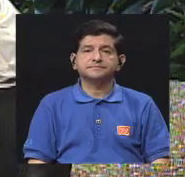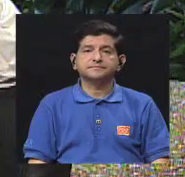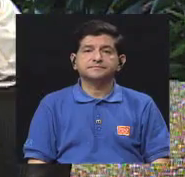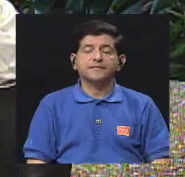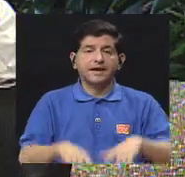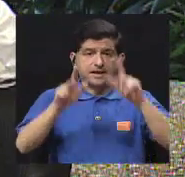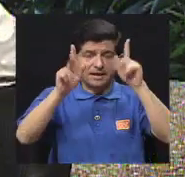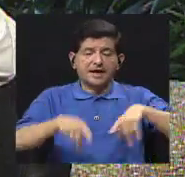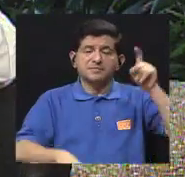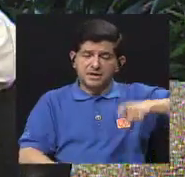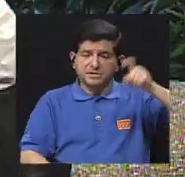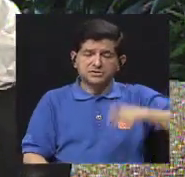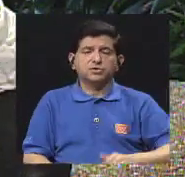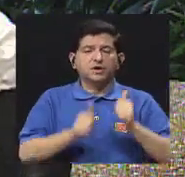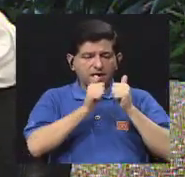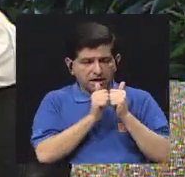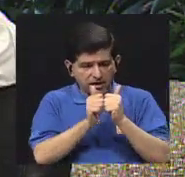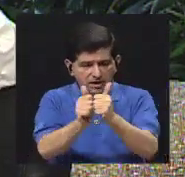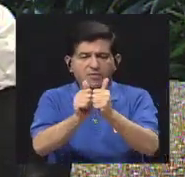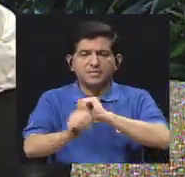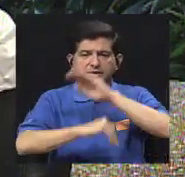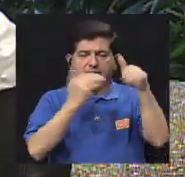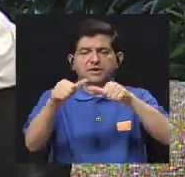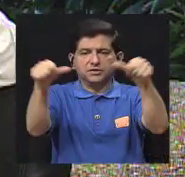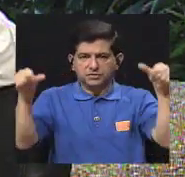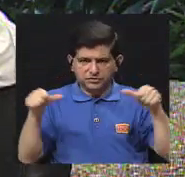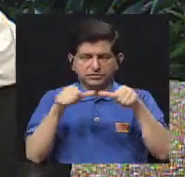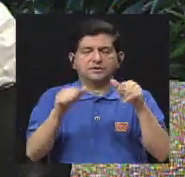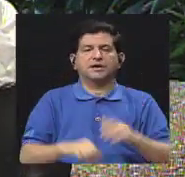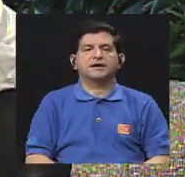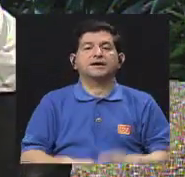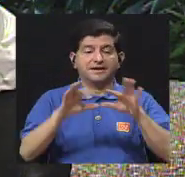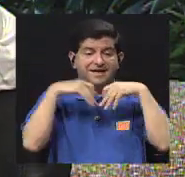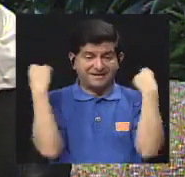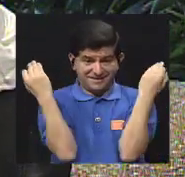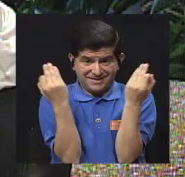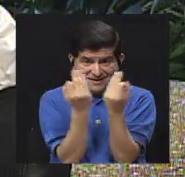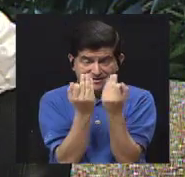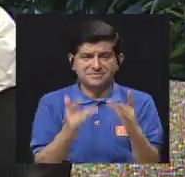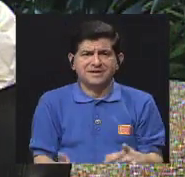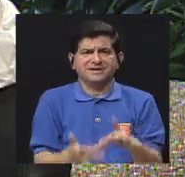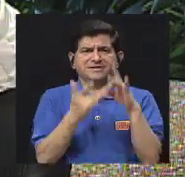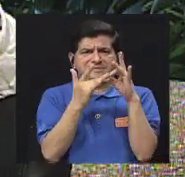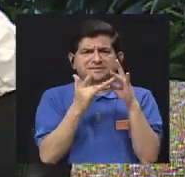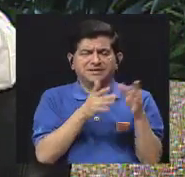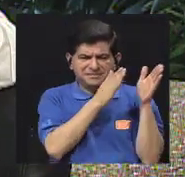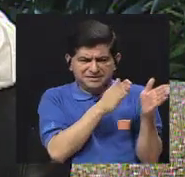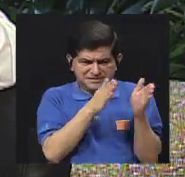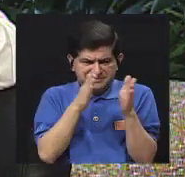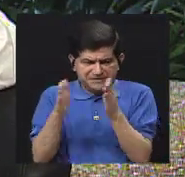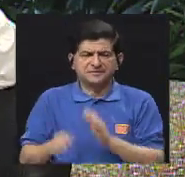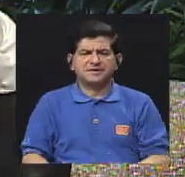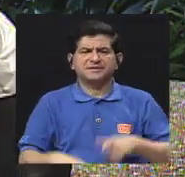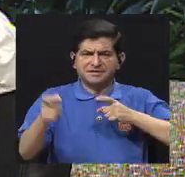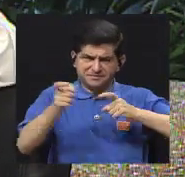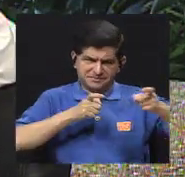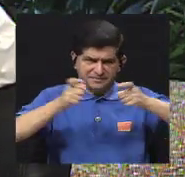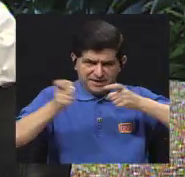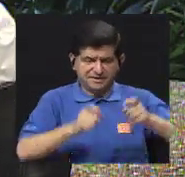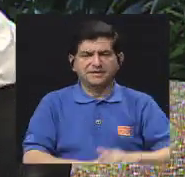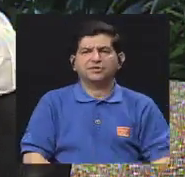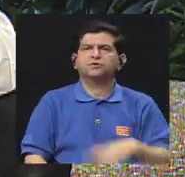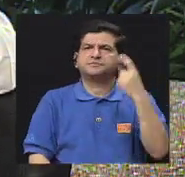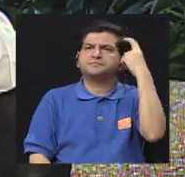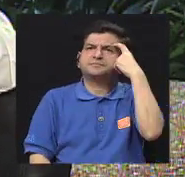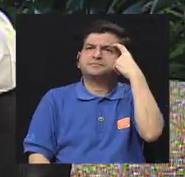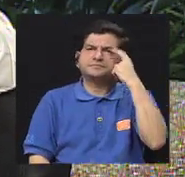la persona necesita un acompañamiento en todas las áreas y la familia más que toda está preparada para el manejo, ya